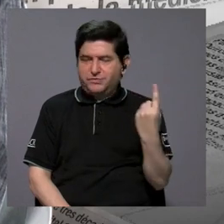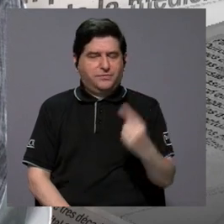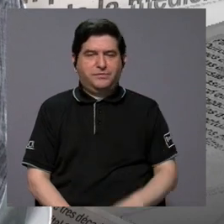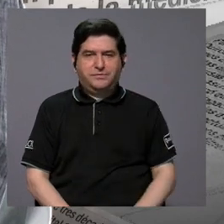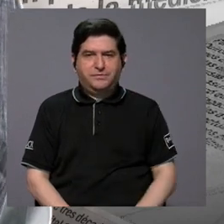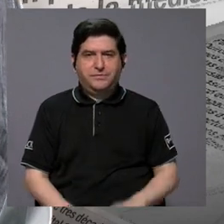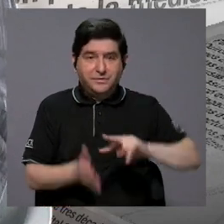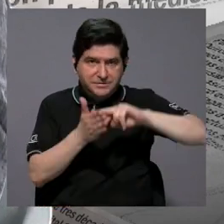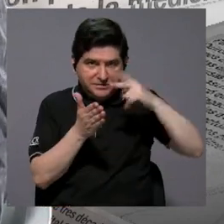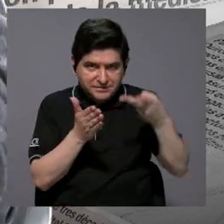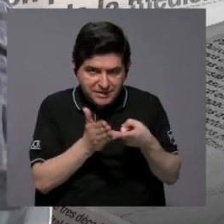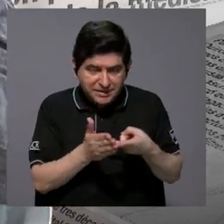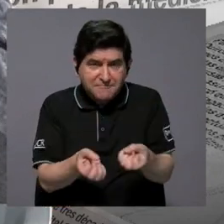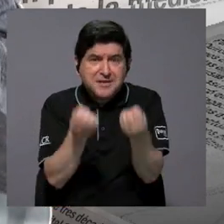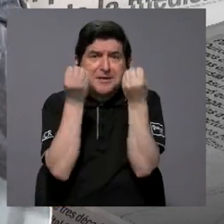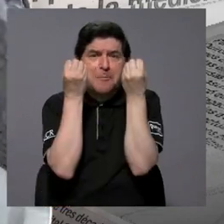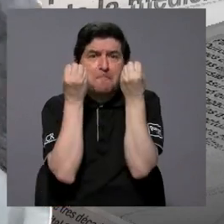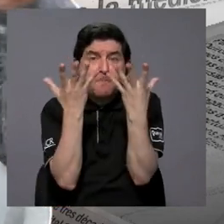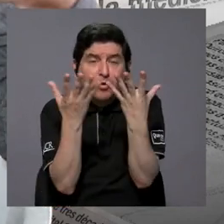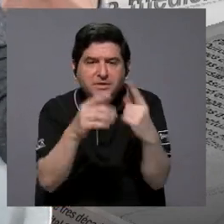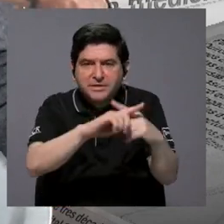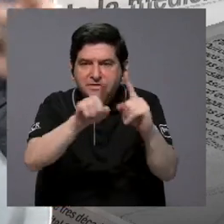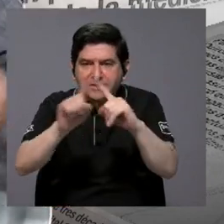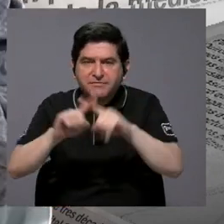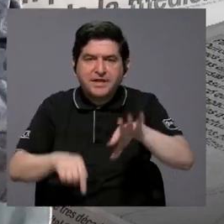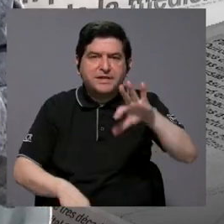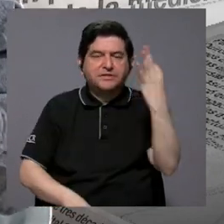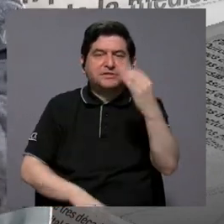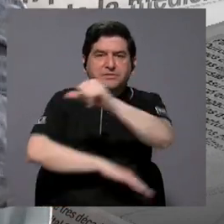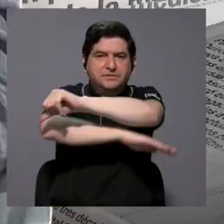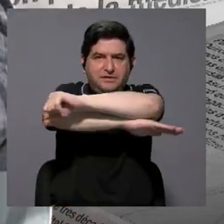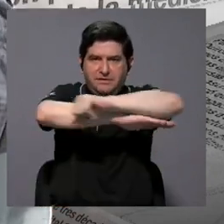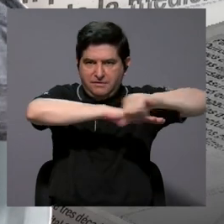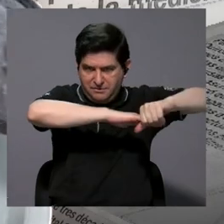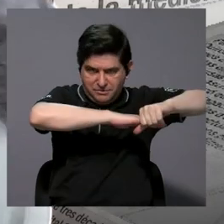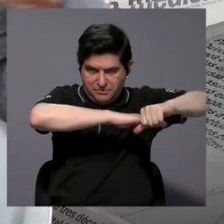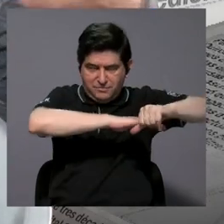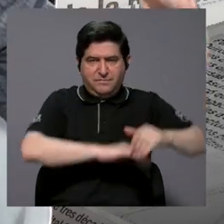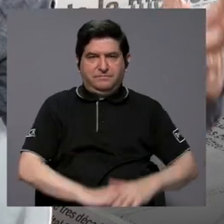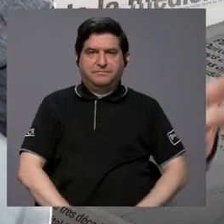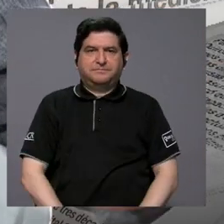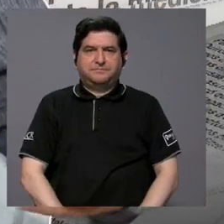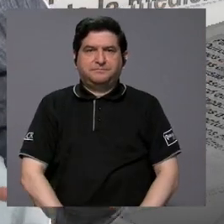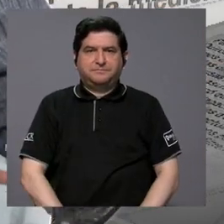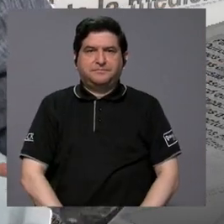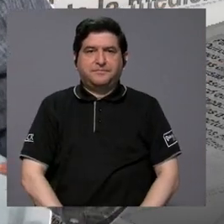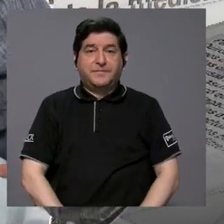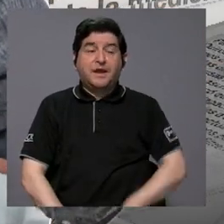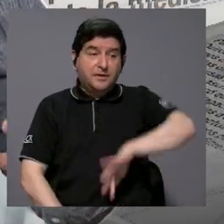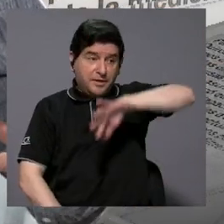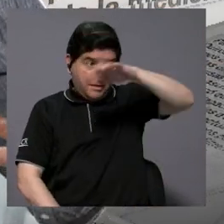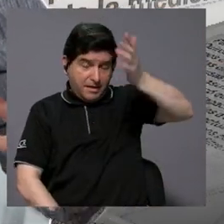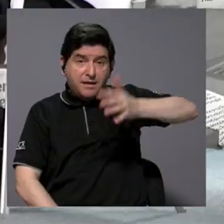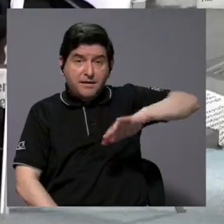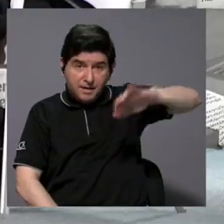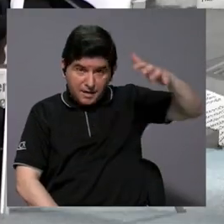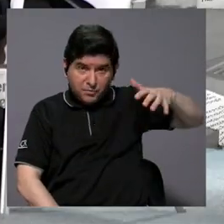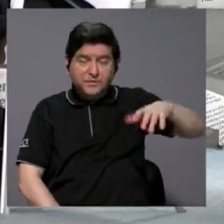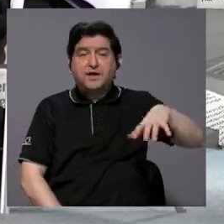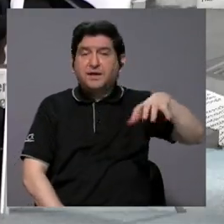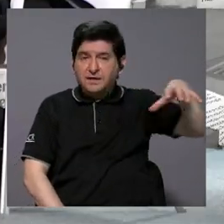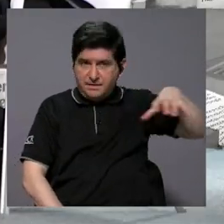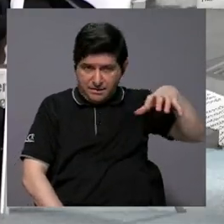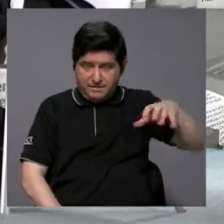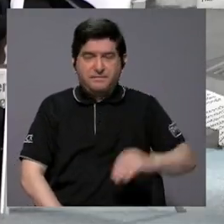un montón de expresiones arquitectónicas, tanto en la zona montañosa del